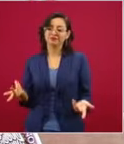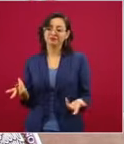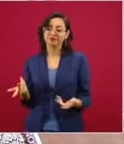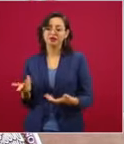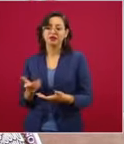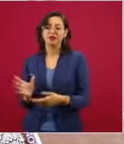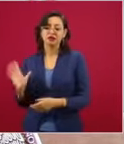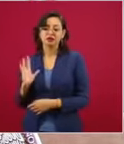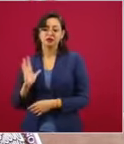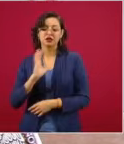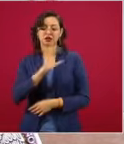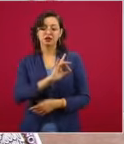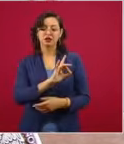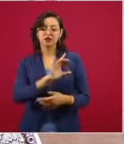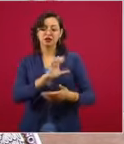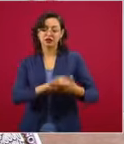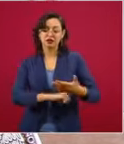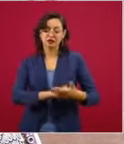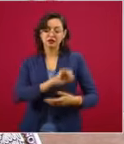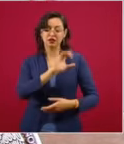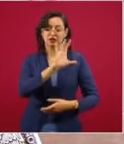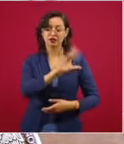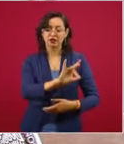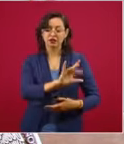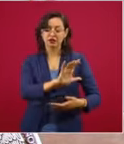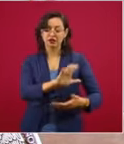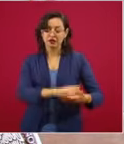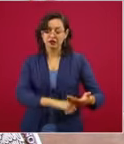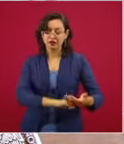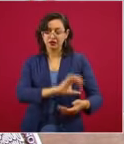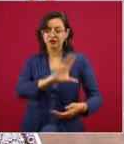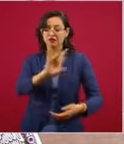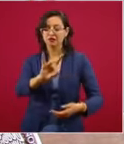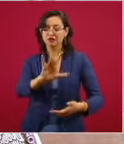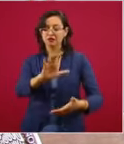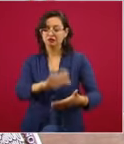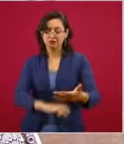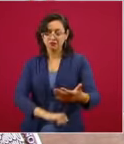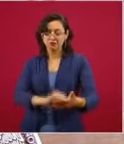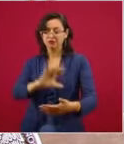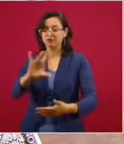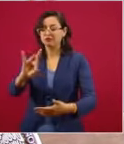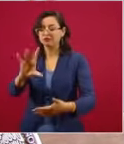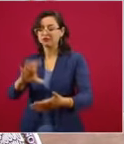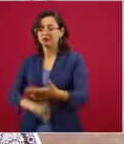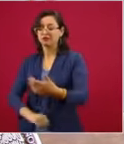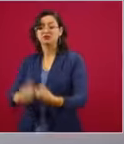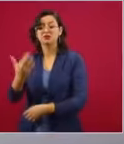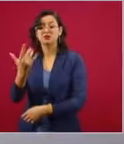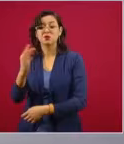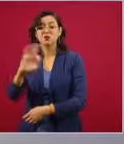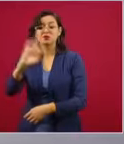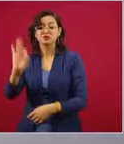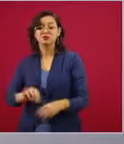la mitad, les hacen